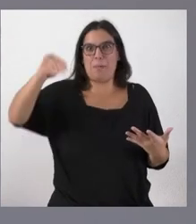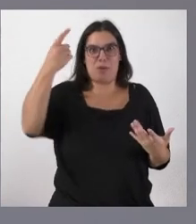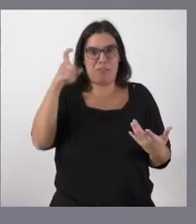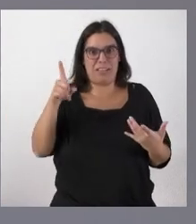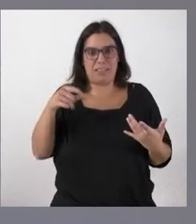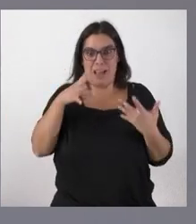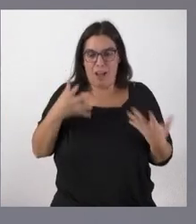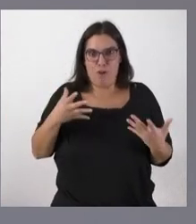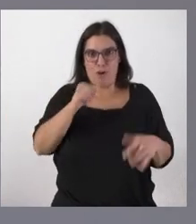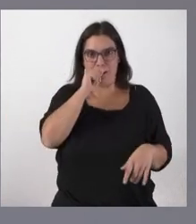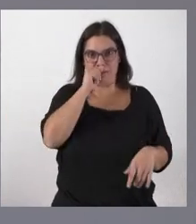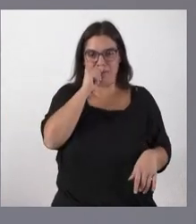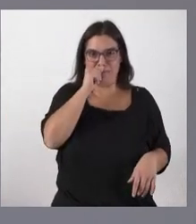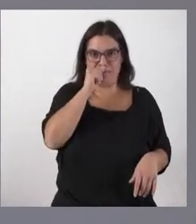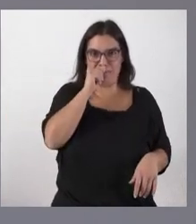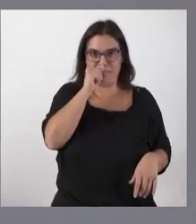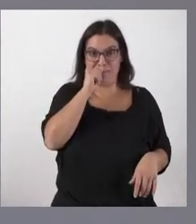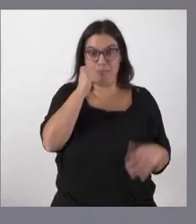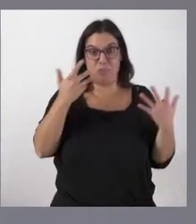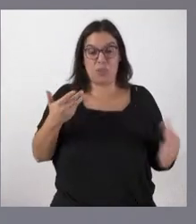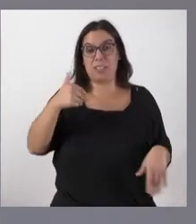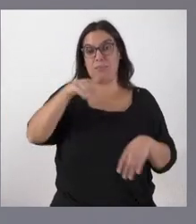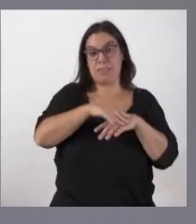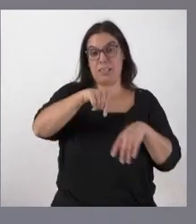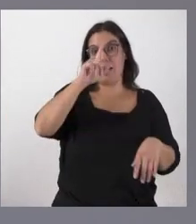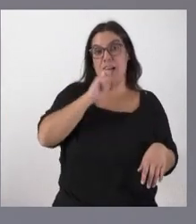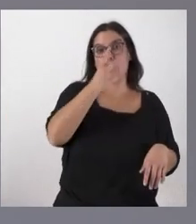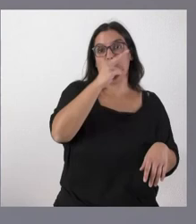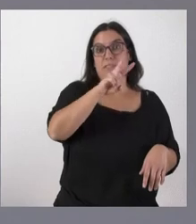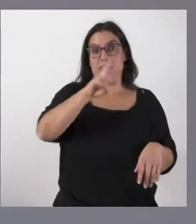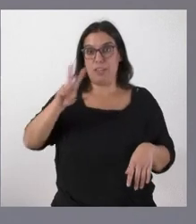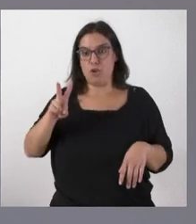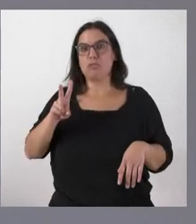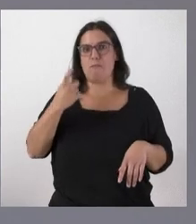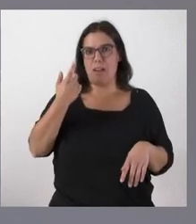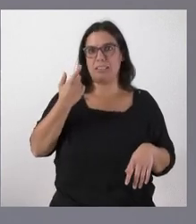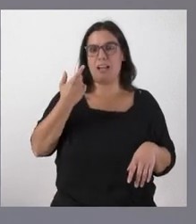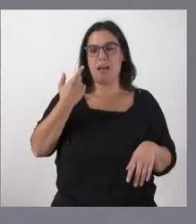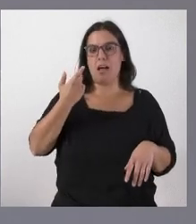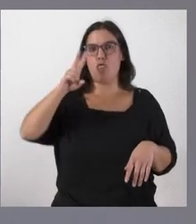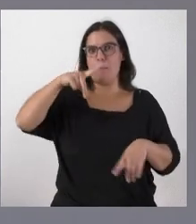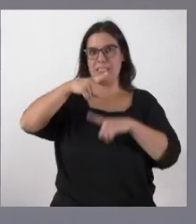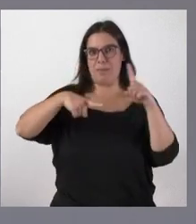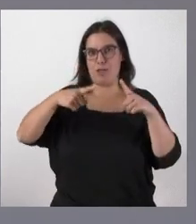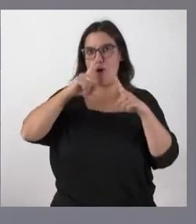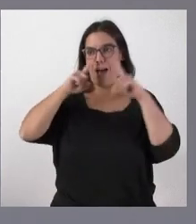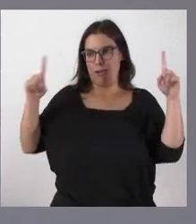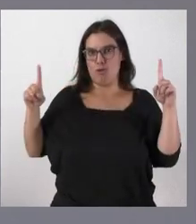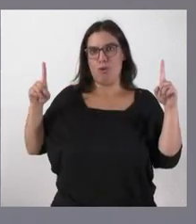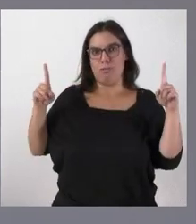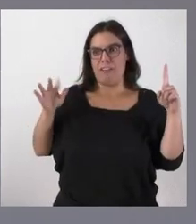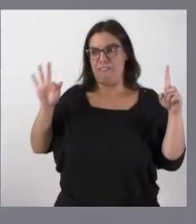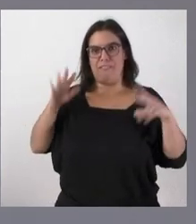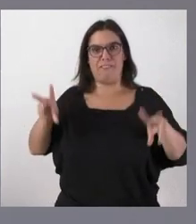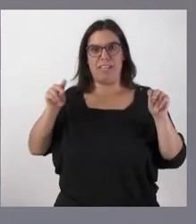presupuestos del año 2022 y por tanto ahora tenemos todavía dos meses y medio y hay que esperar que el gobierno pues cumpla no